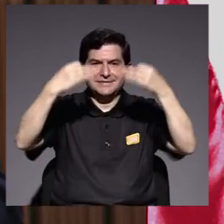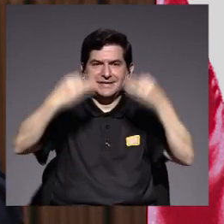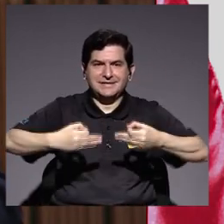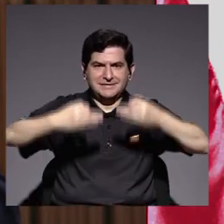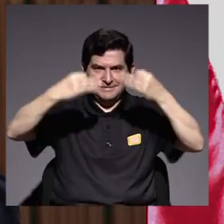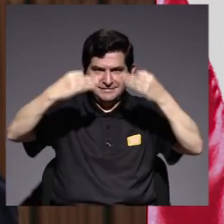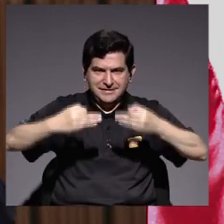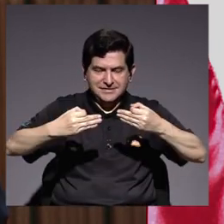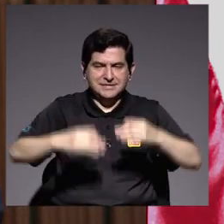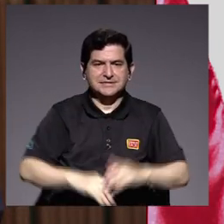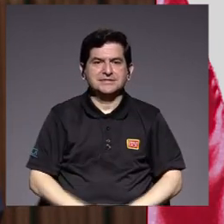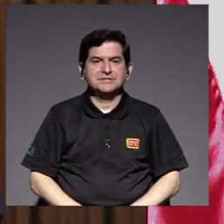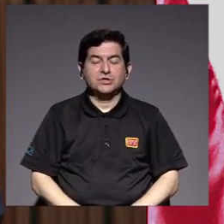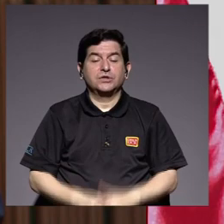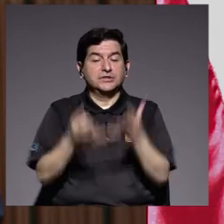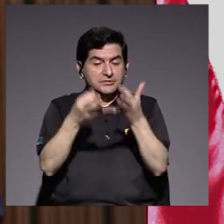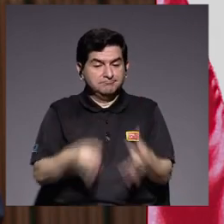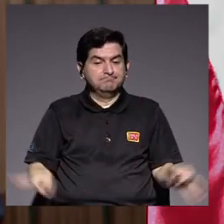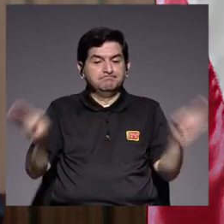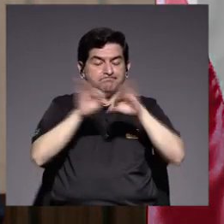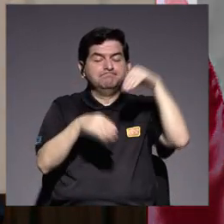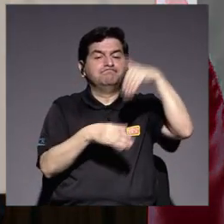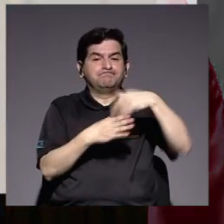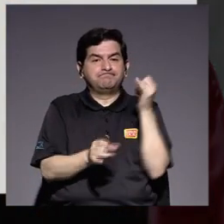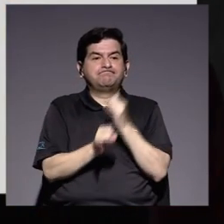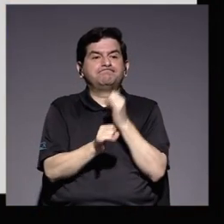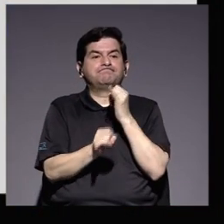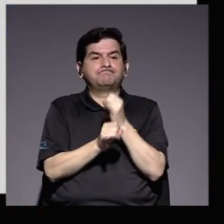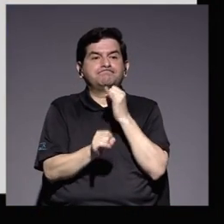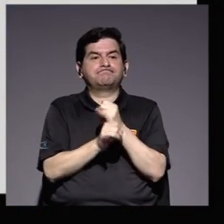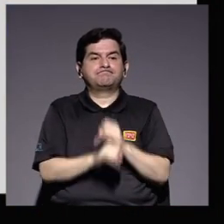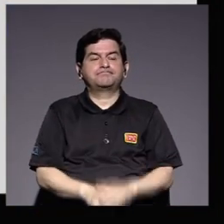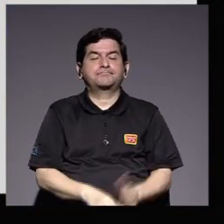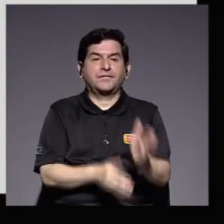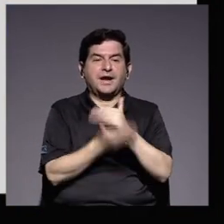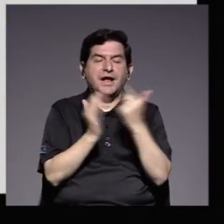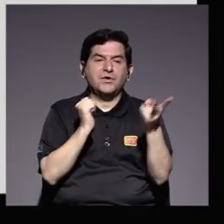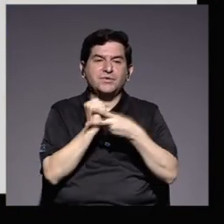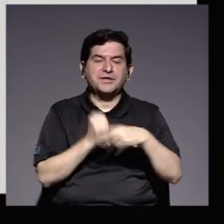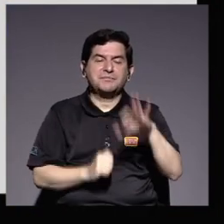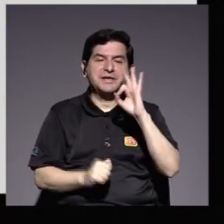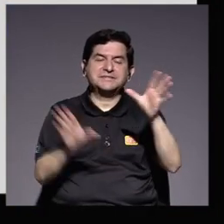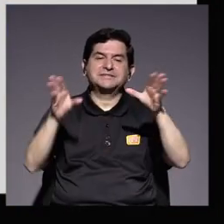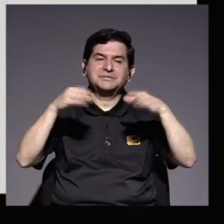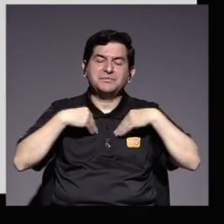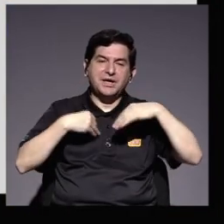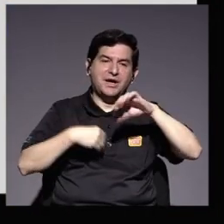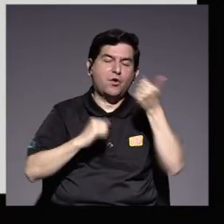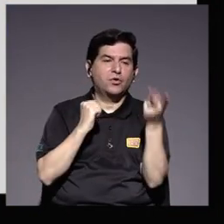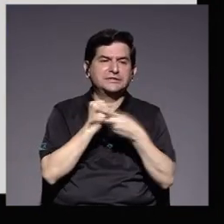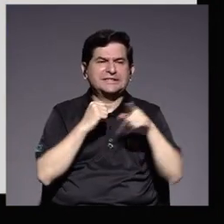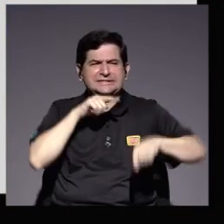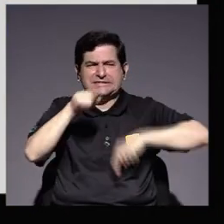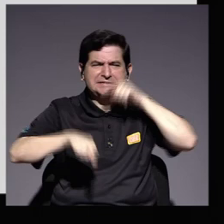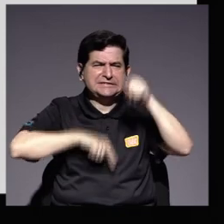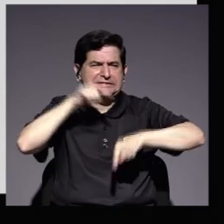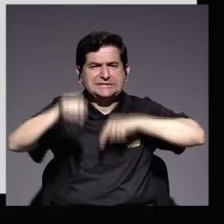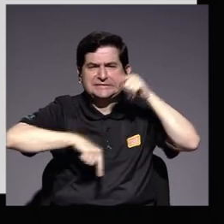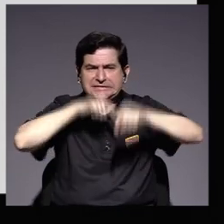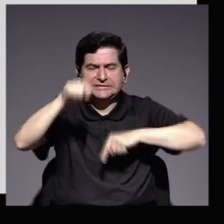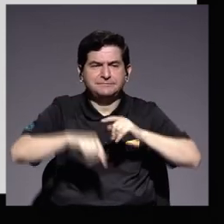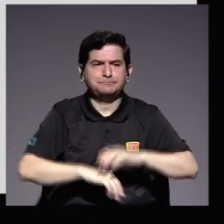de gran relevancia institucional algunas veces bien recibidas otras veces criticadas